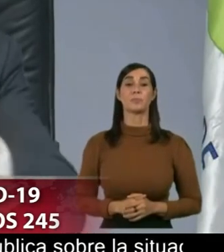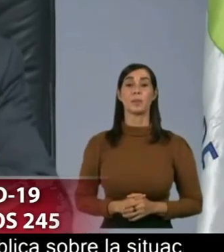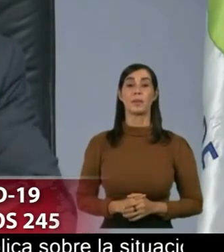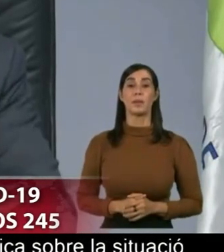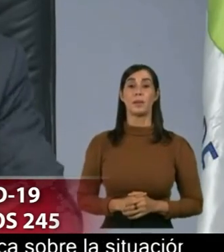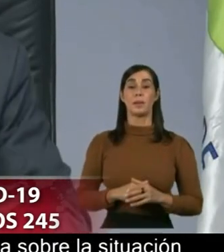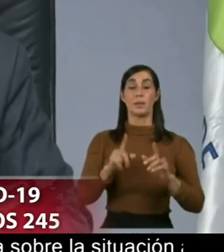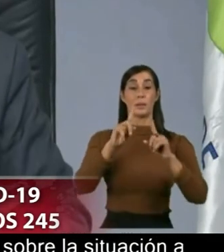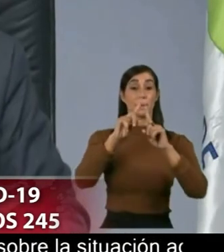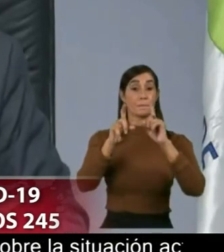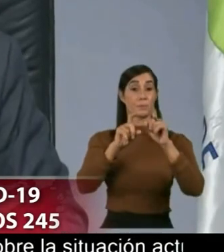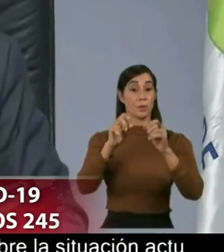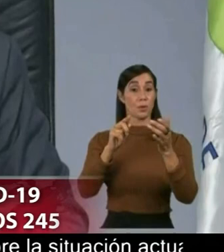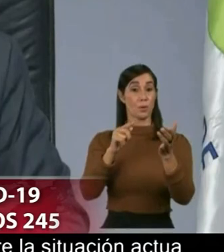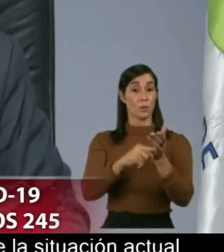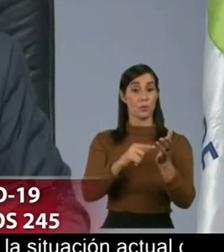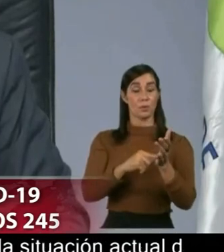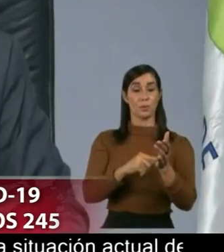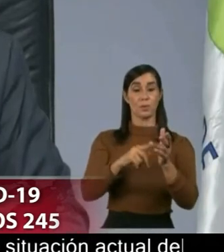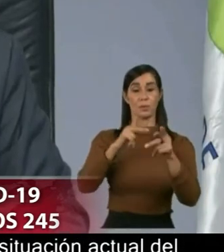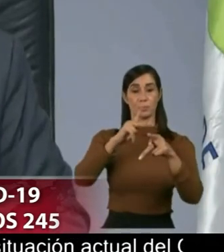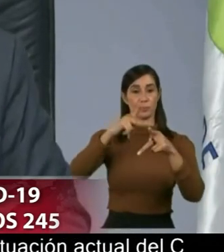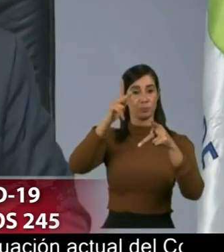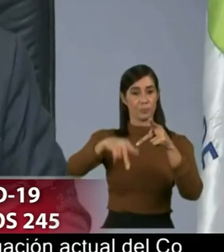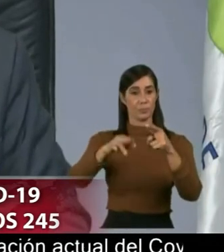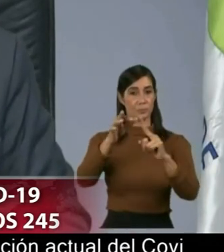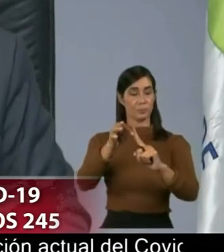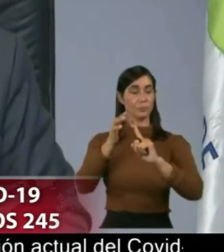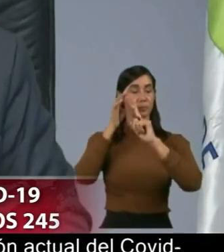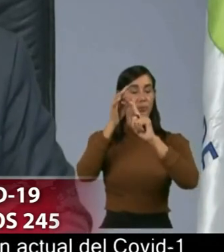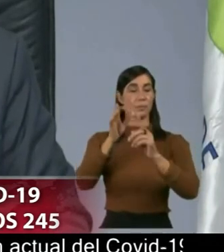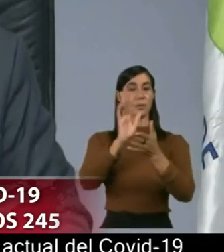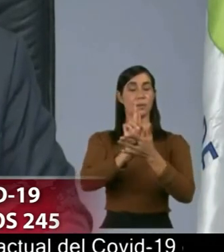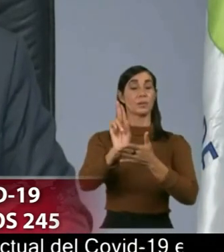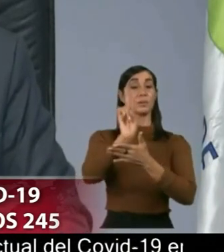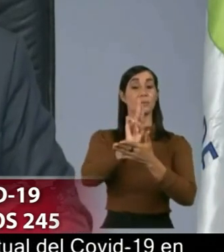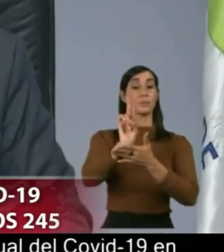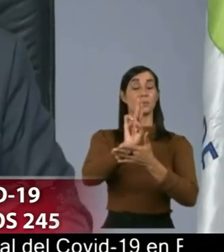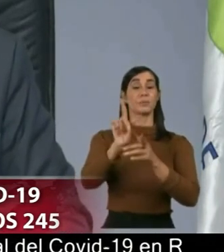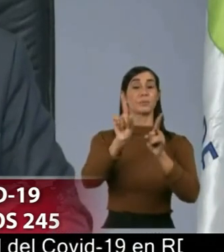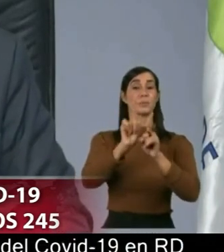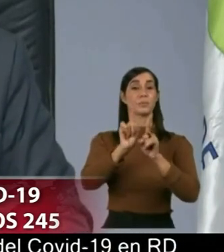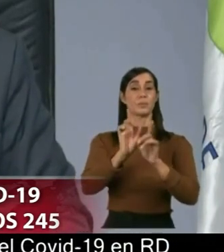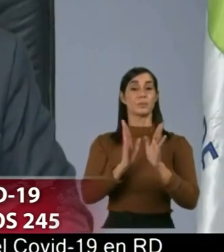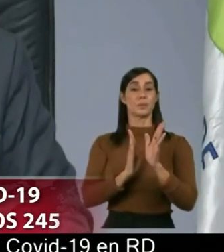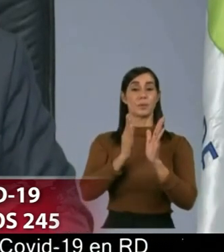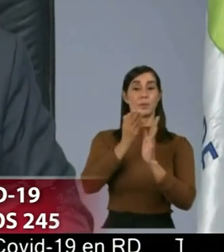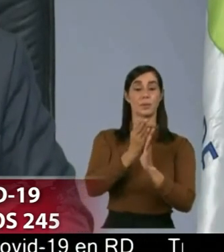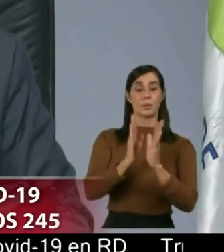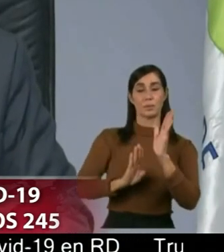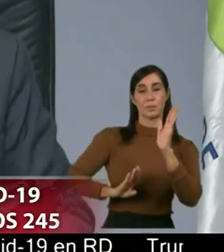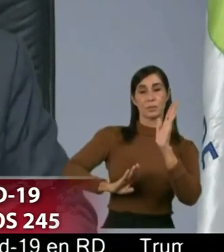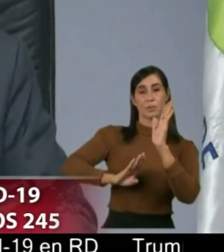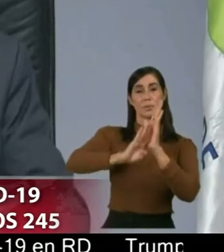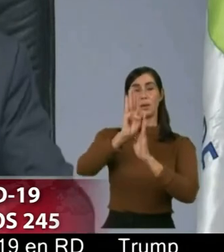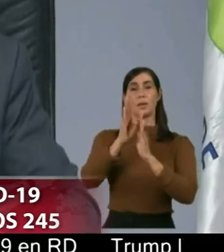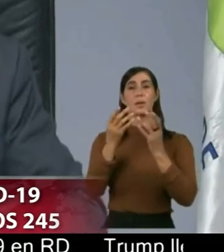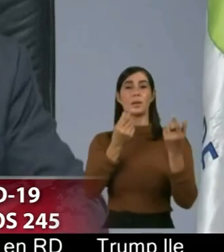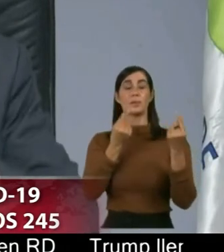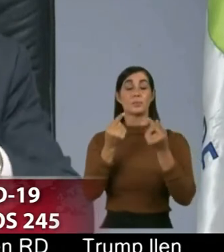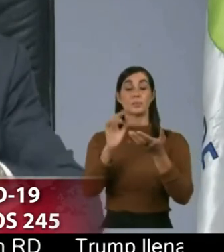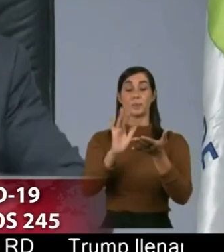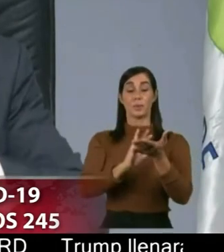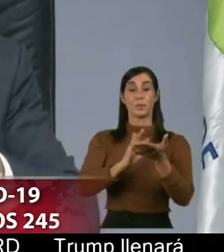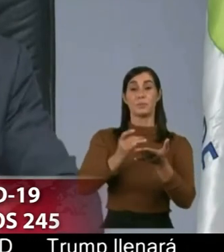consultas incluso con especialistas de esas universidades acerca de las innovaciones que van